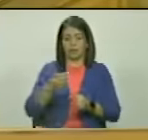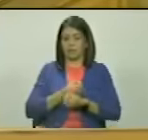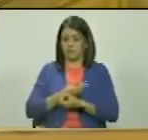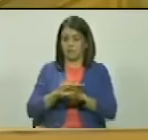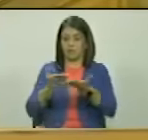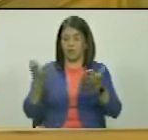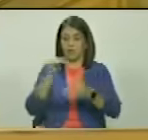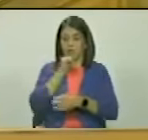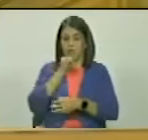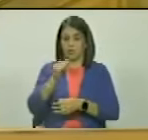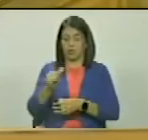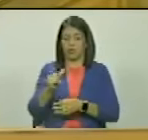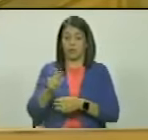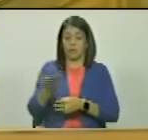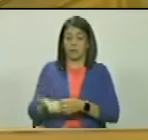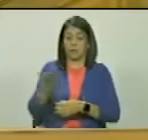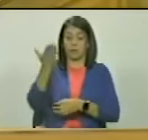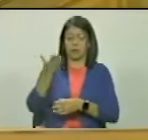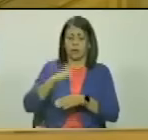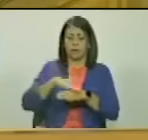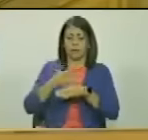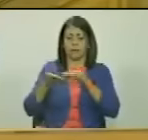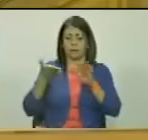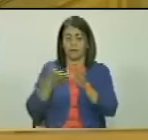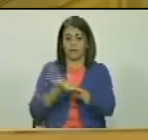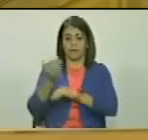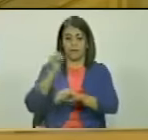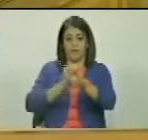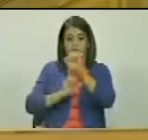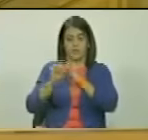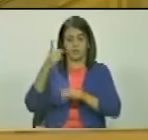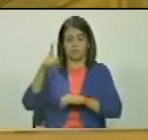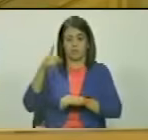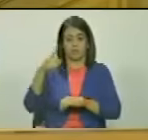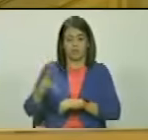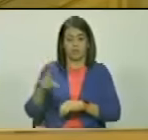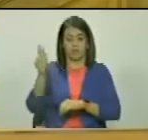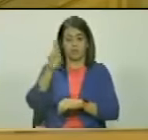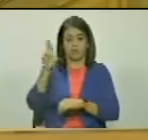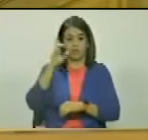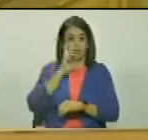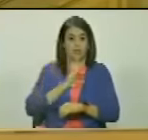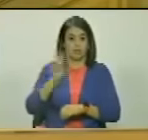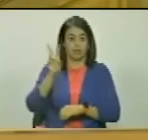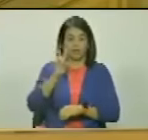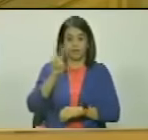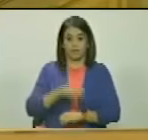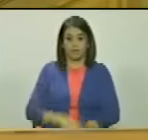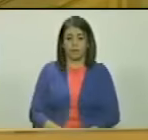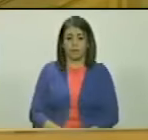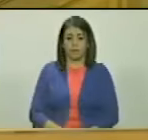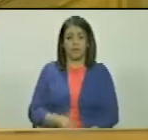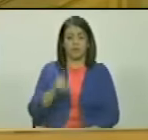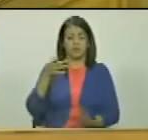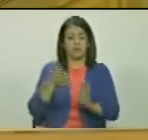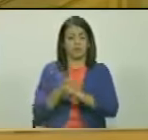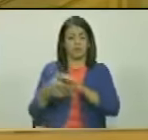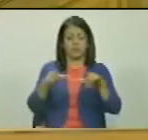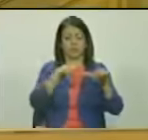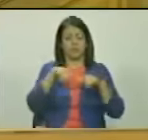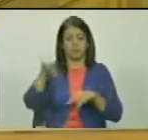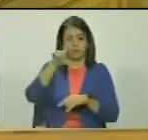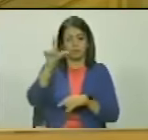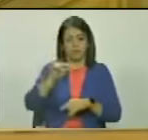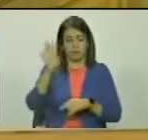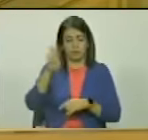disposición de información relevante respecto a la defensa de los derechos de la república bolivariana de venezuela sobre el territorio